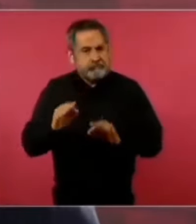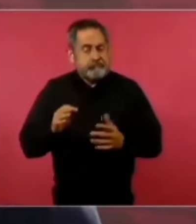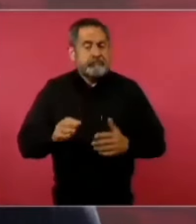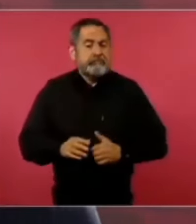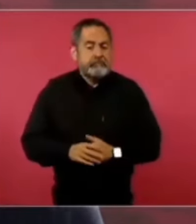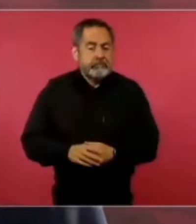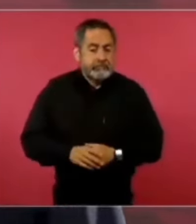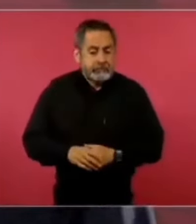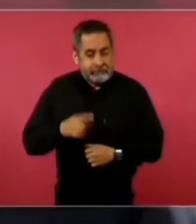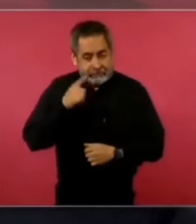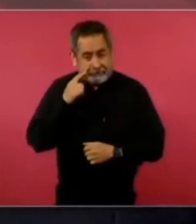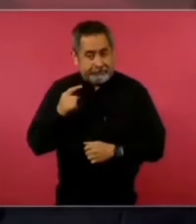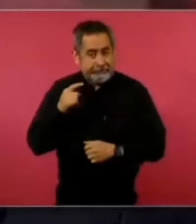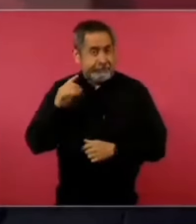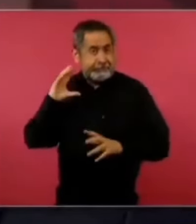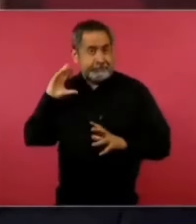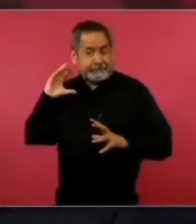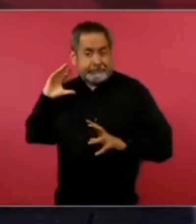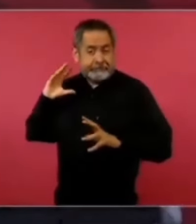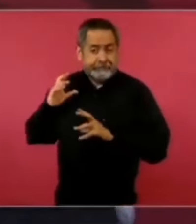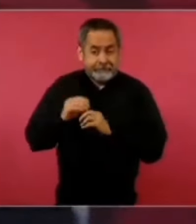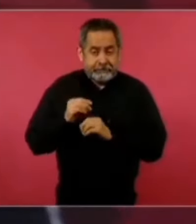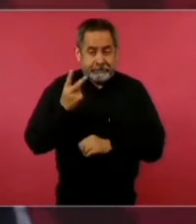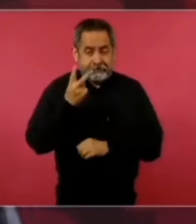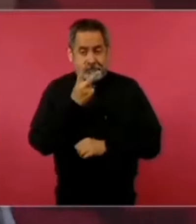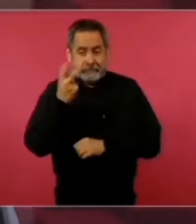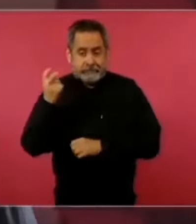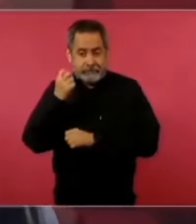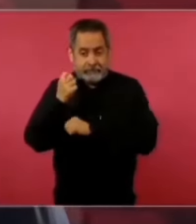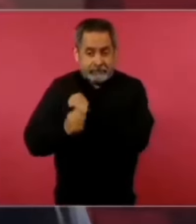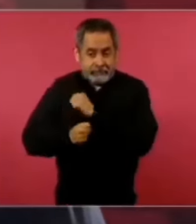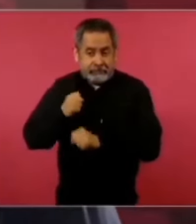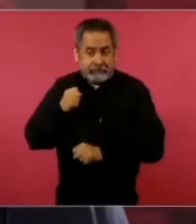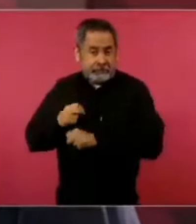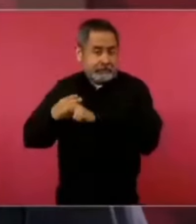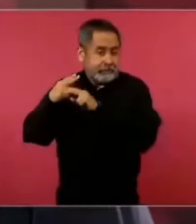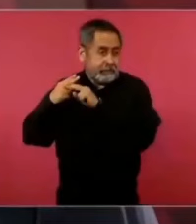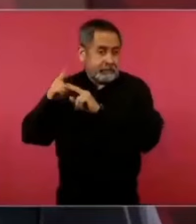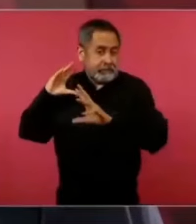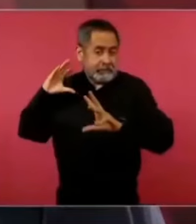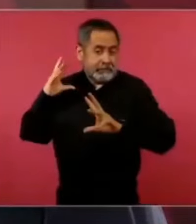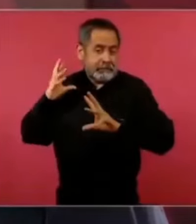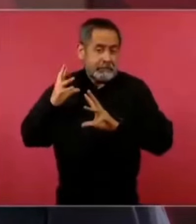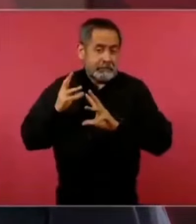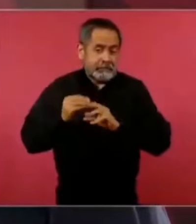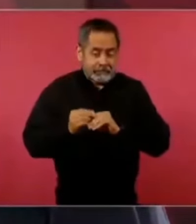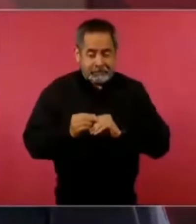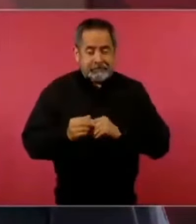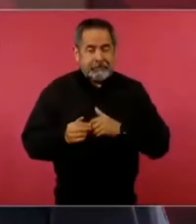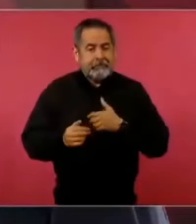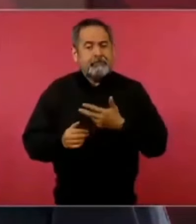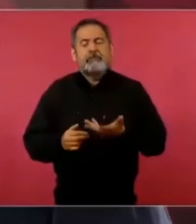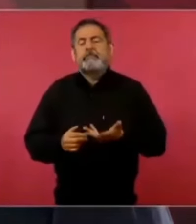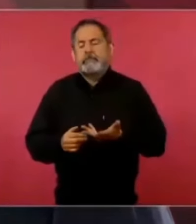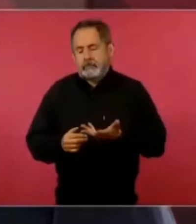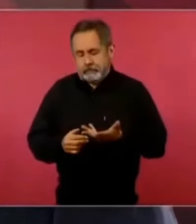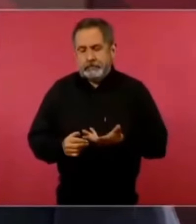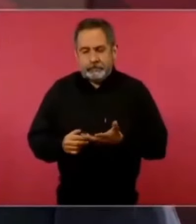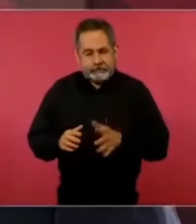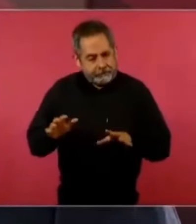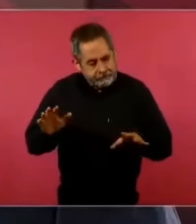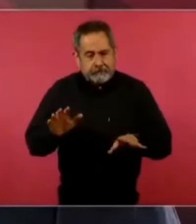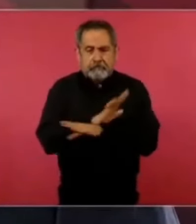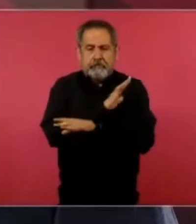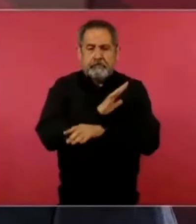200 años tuvieron que pasar para que se